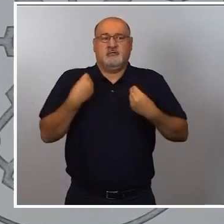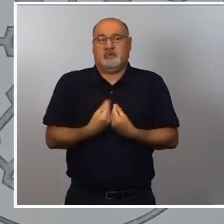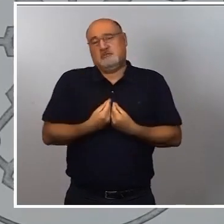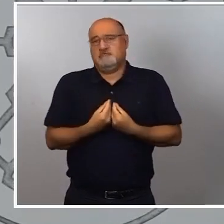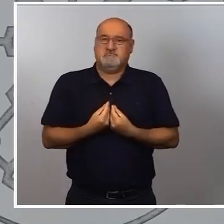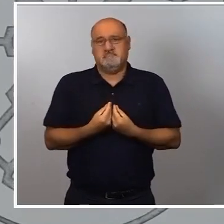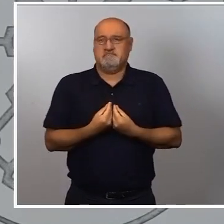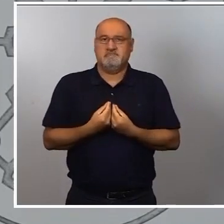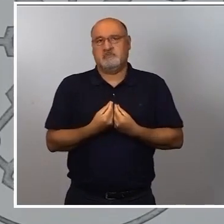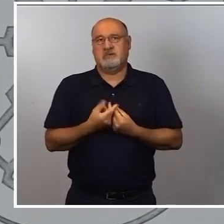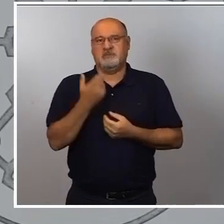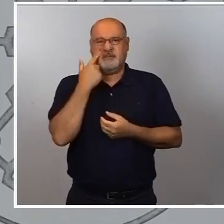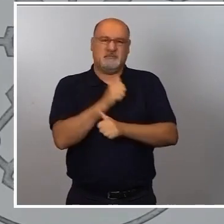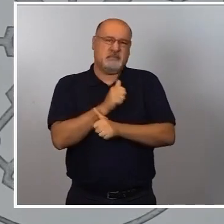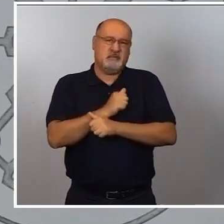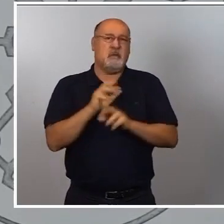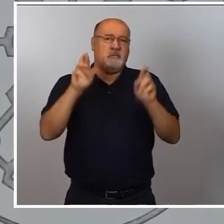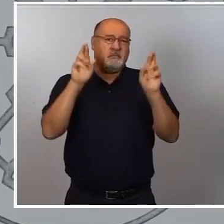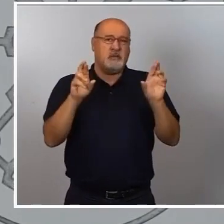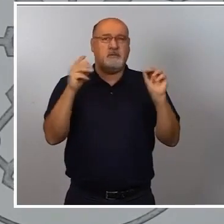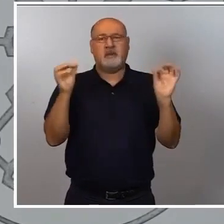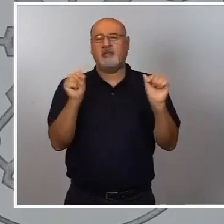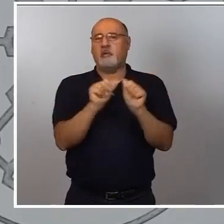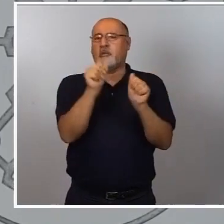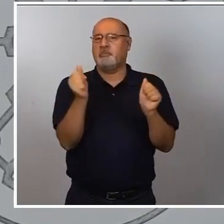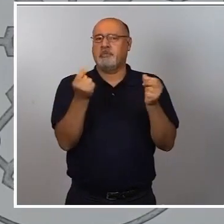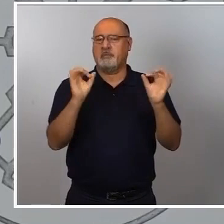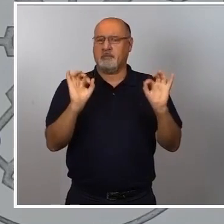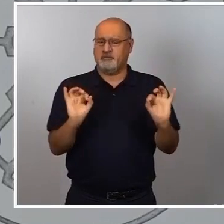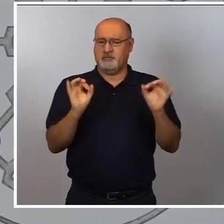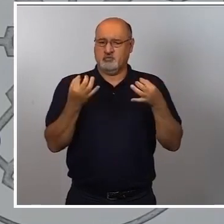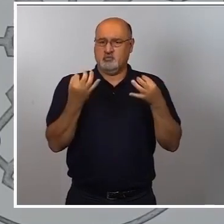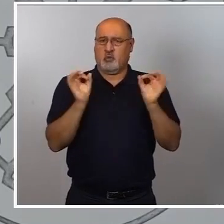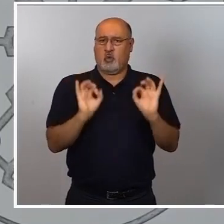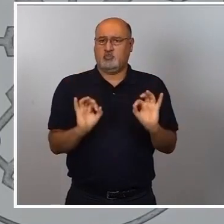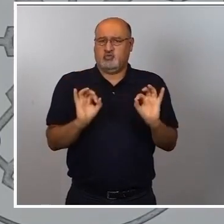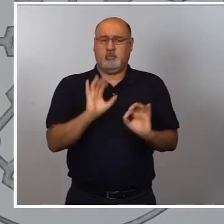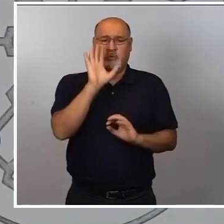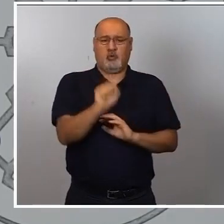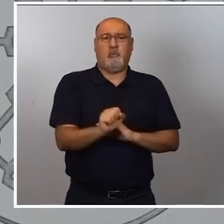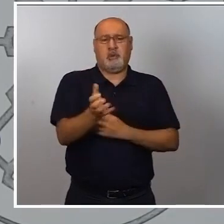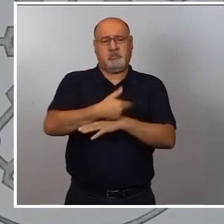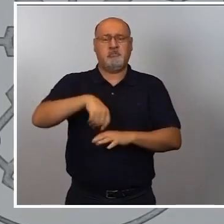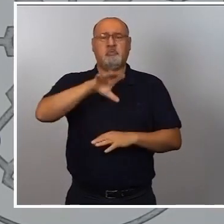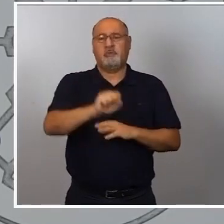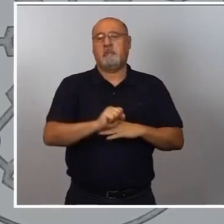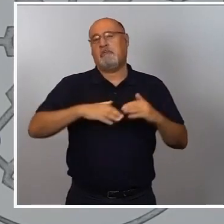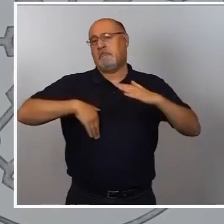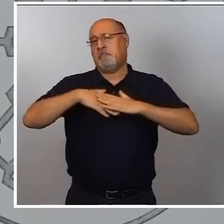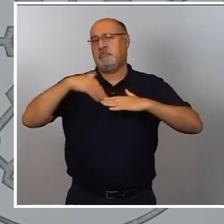deseamos que la horquilla sea en un precio asequible. En un precio asequible que pudiera estar aproximadamente entre